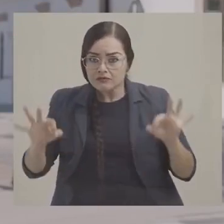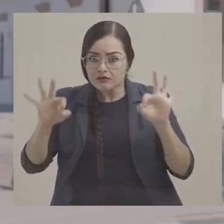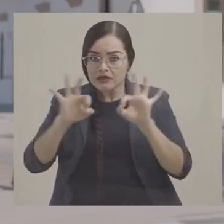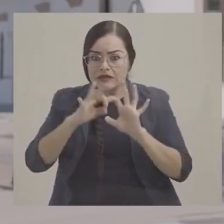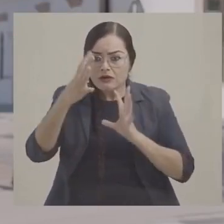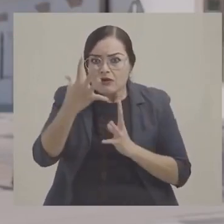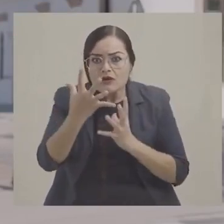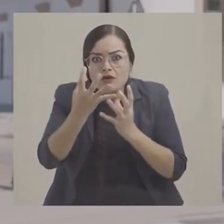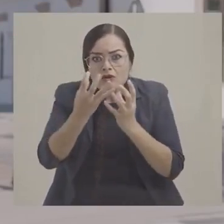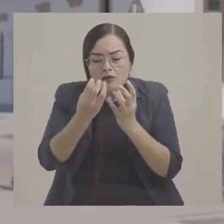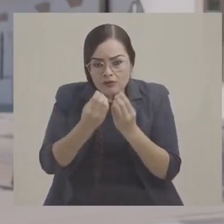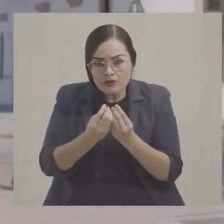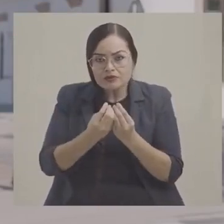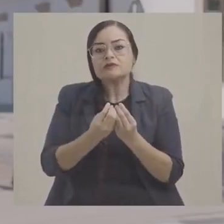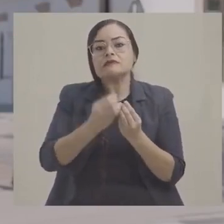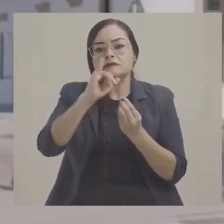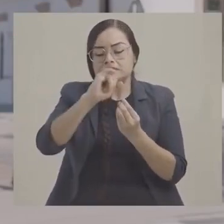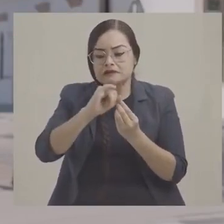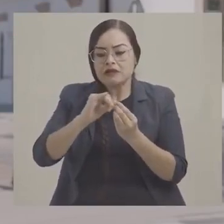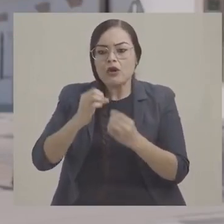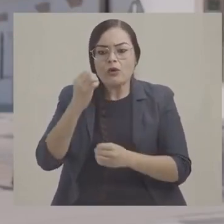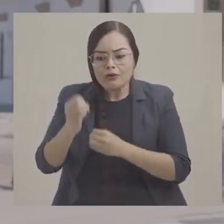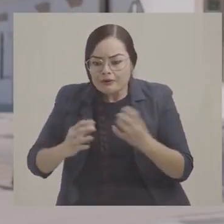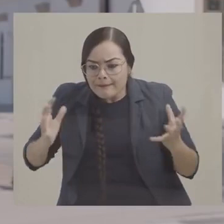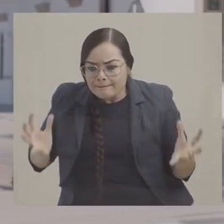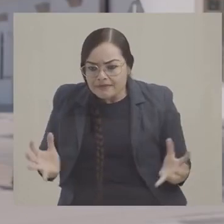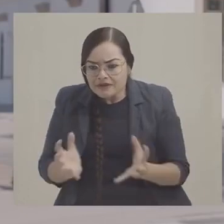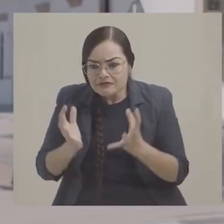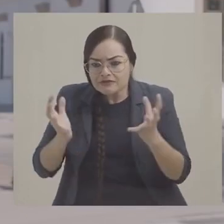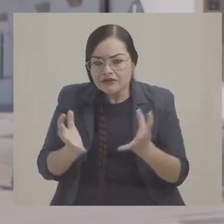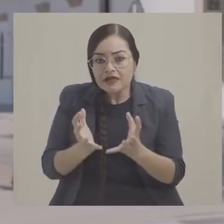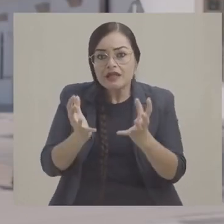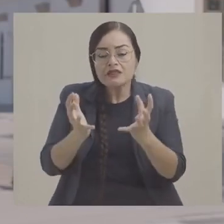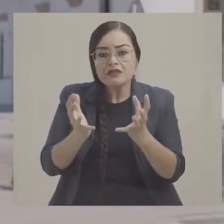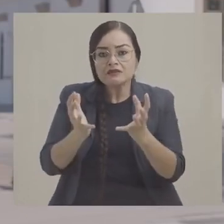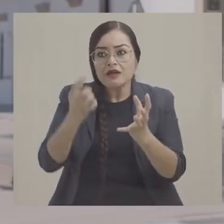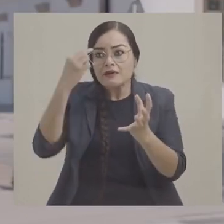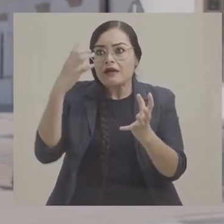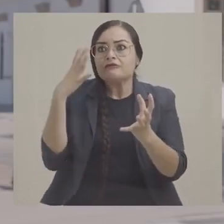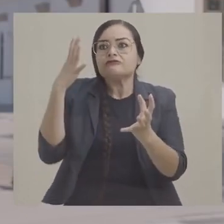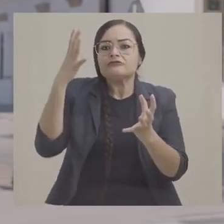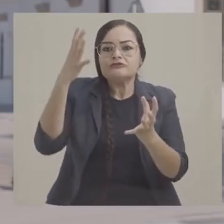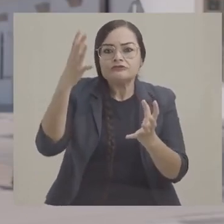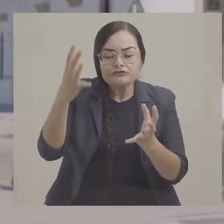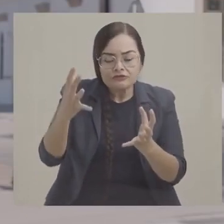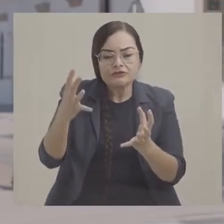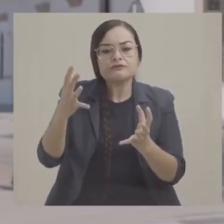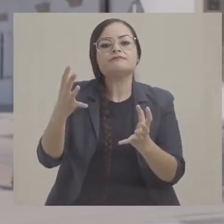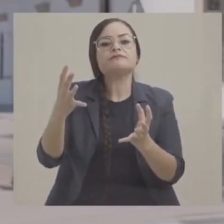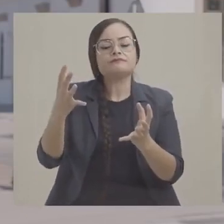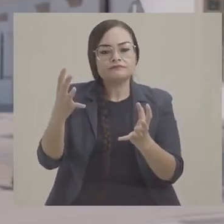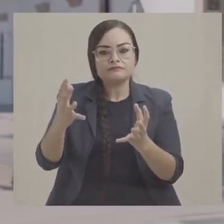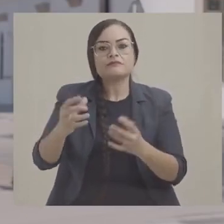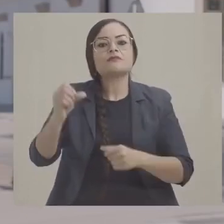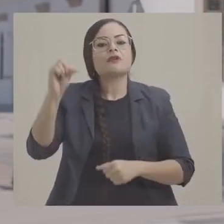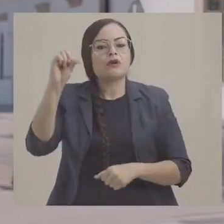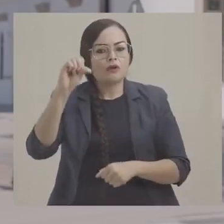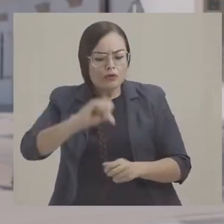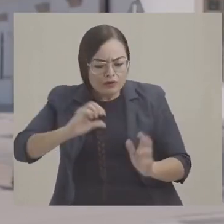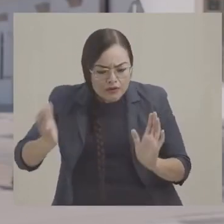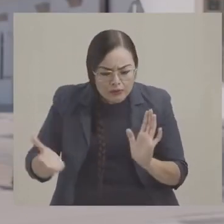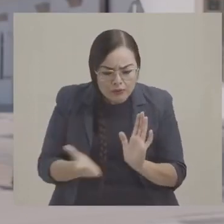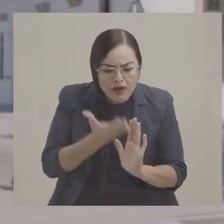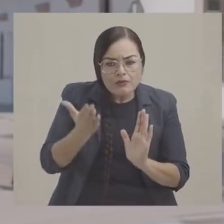con ustedes impulsamos obras que son cimiento del futuro que queremos, que estamos construyendo. Hoy